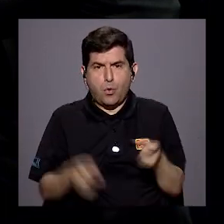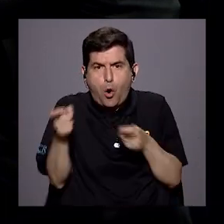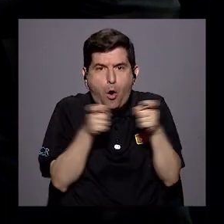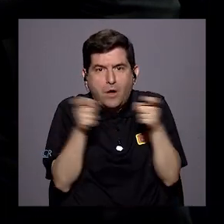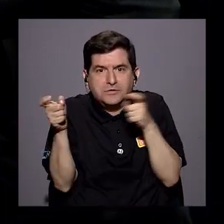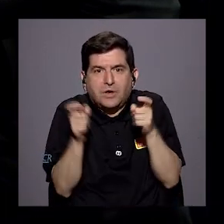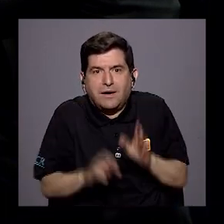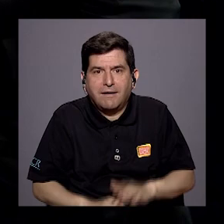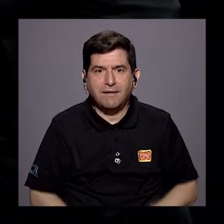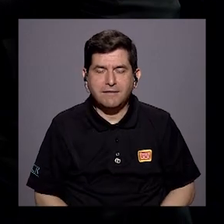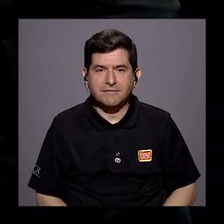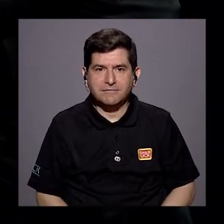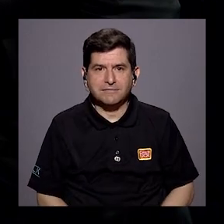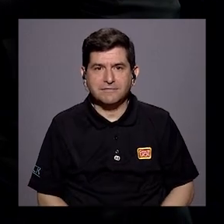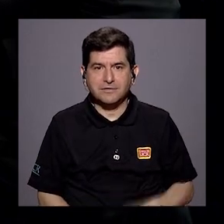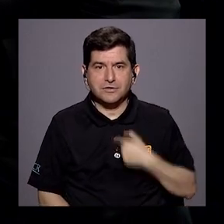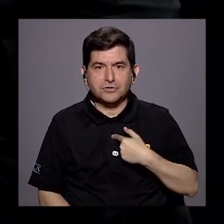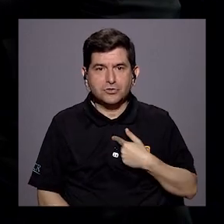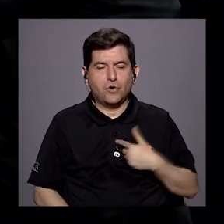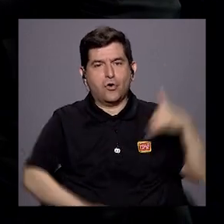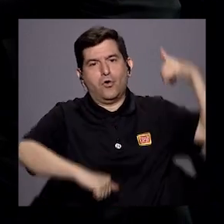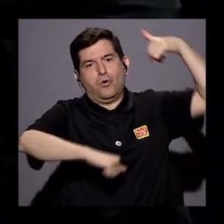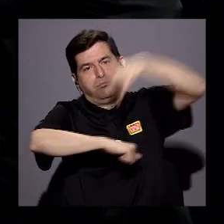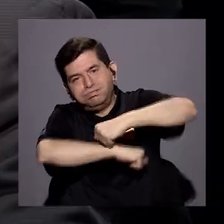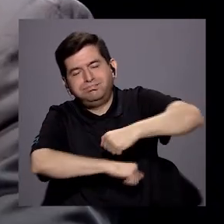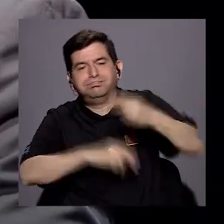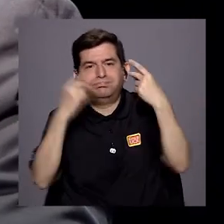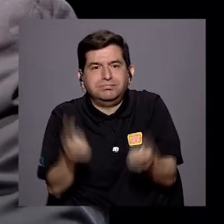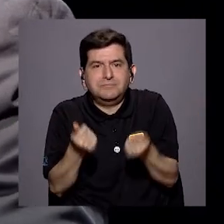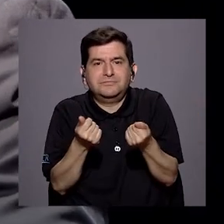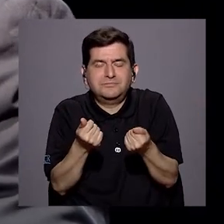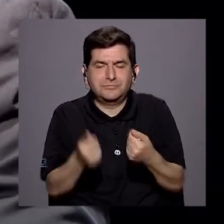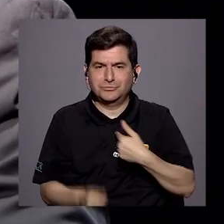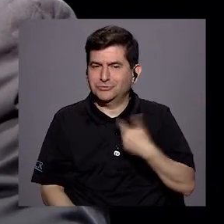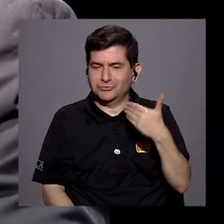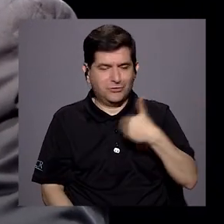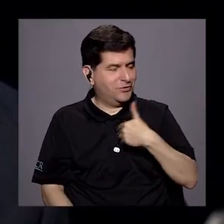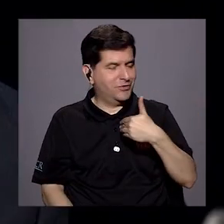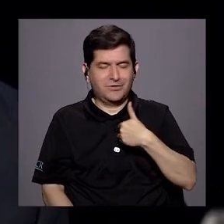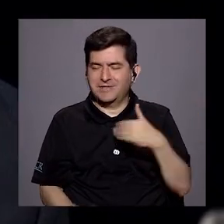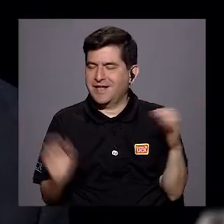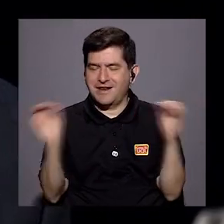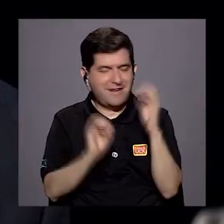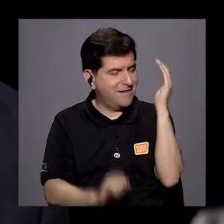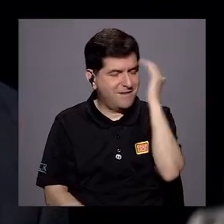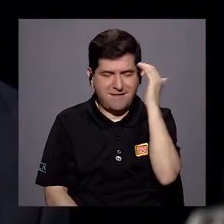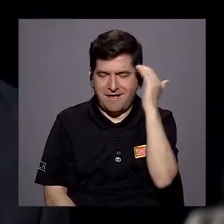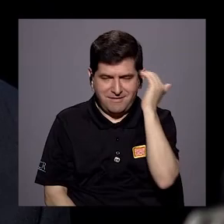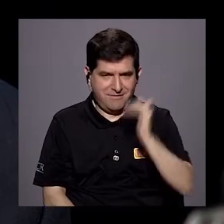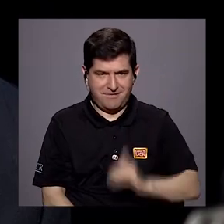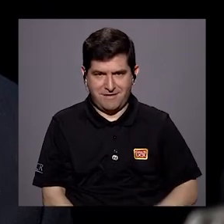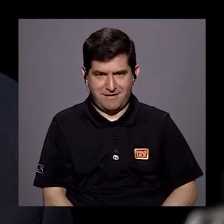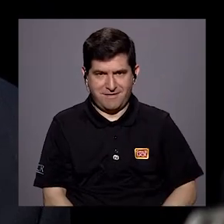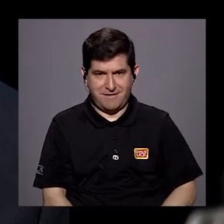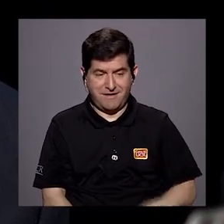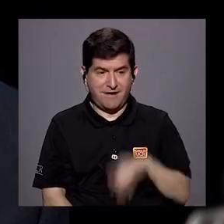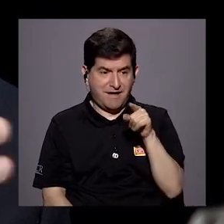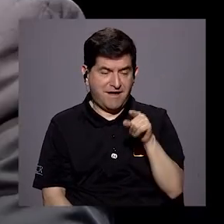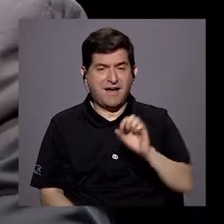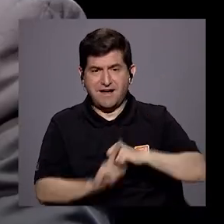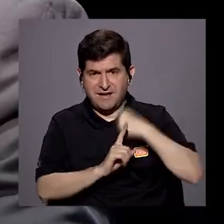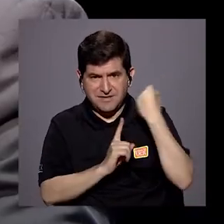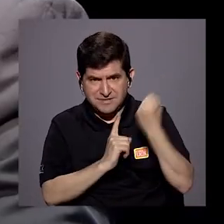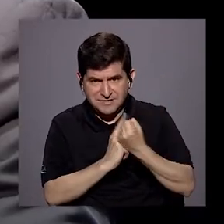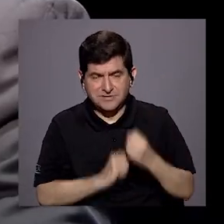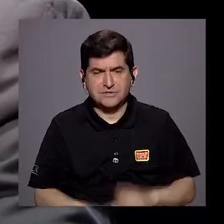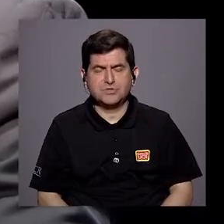de Volaris, me estrello la salida del aeropuerto, porque yo no tengo ningún conocimiento de eso. Aquí se ha llevado... Pero, don